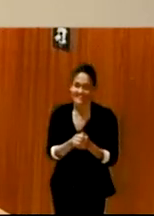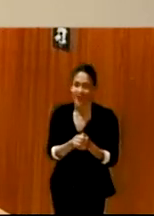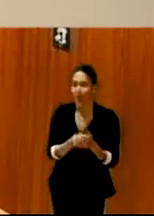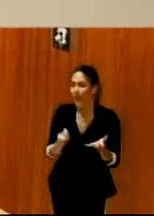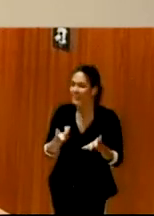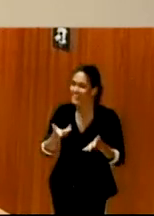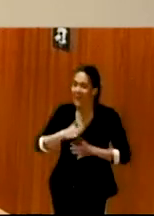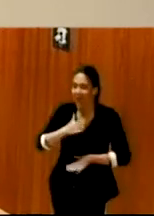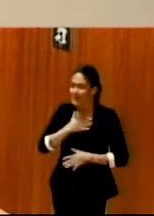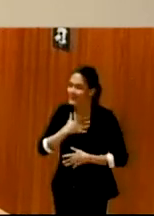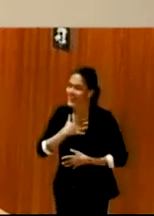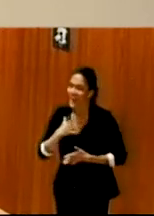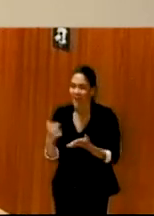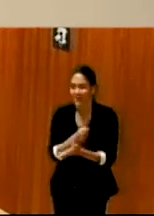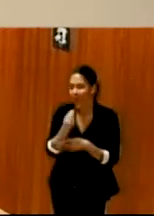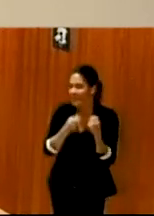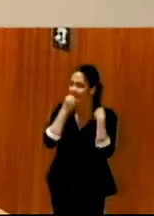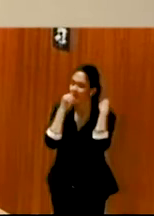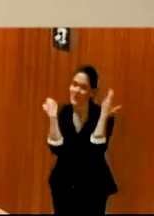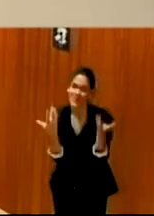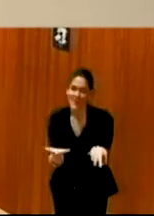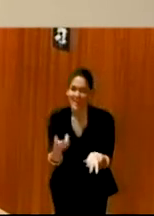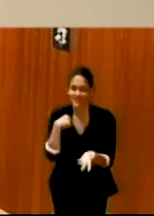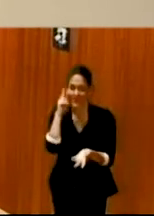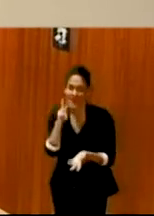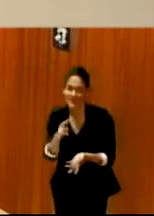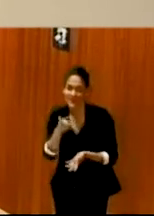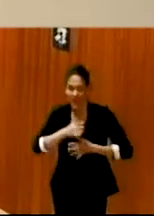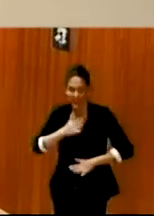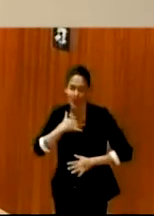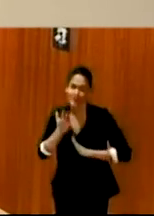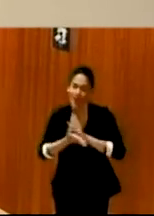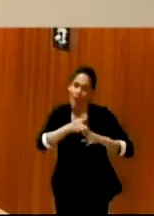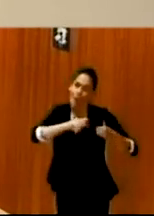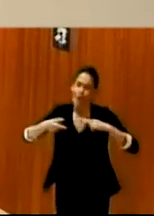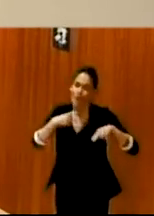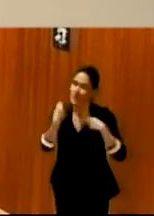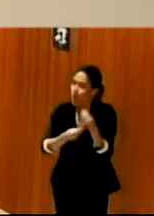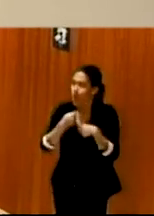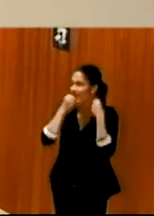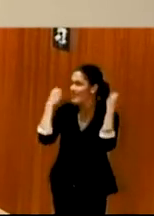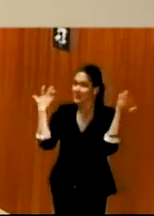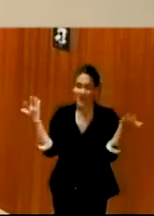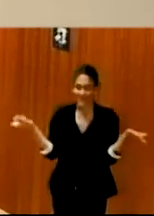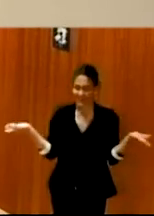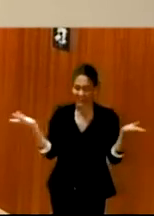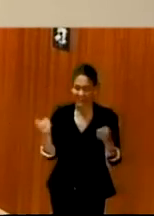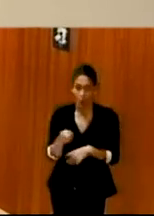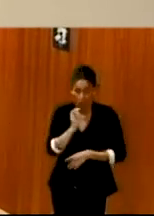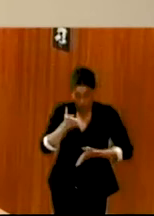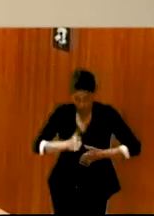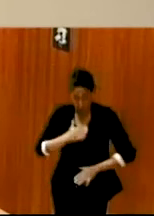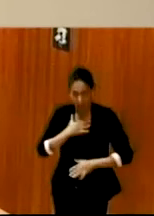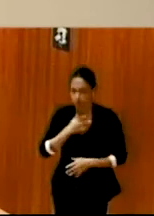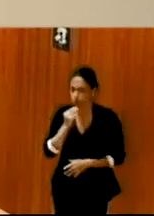hace mi niña. He visto a mi niña interpretar, a lengua de signos, qué bien lo hace. O es que mi niña es muy